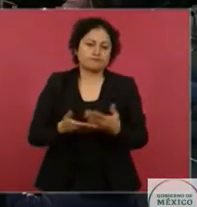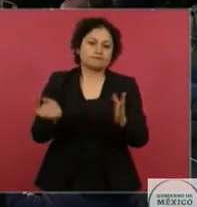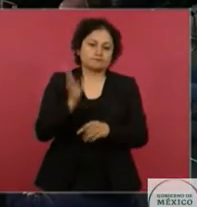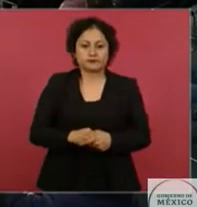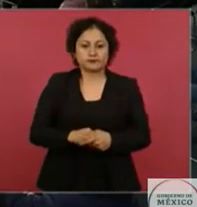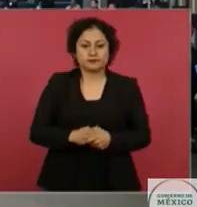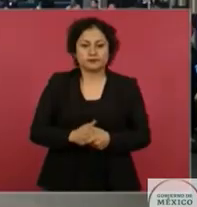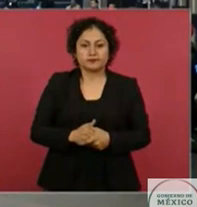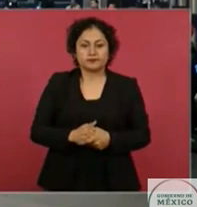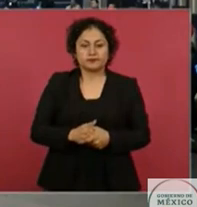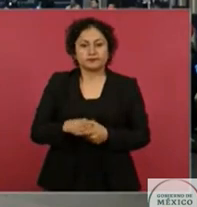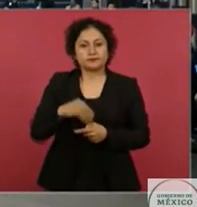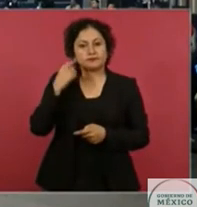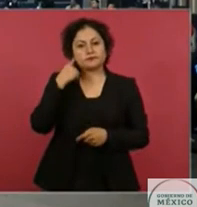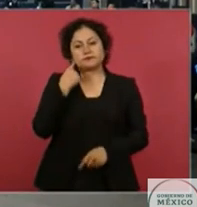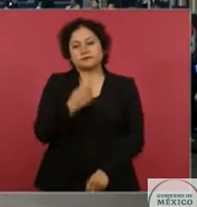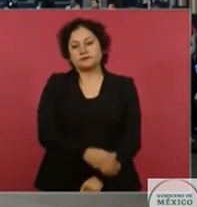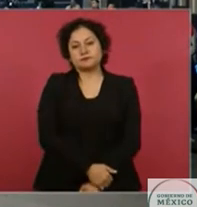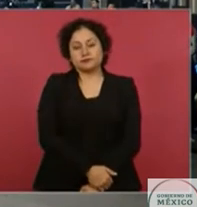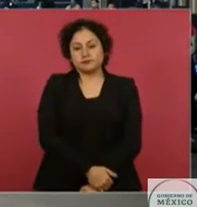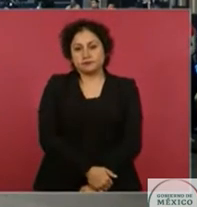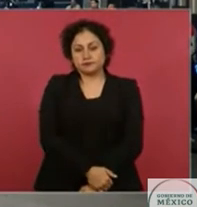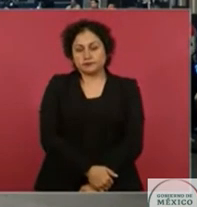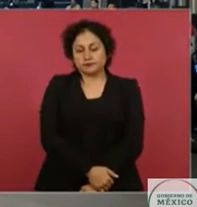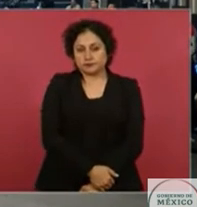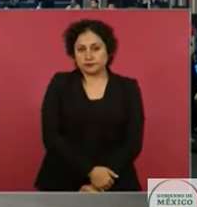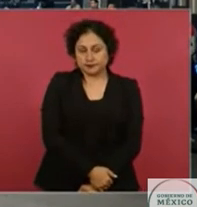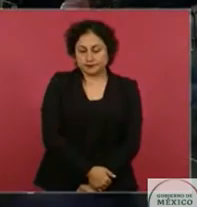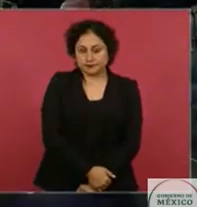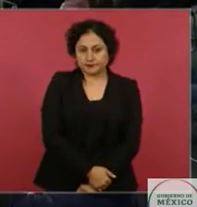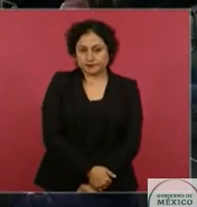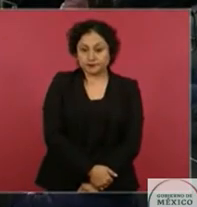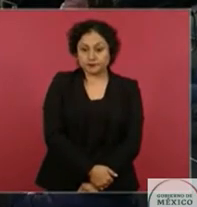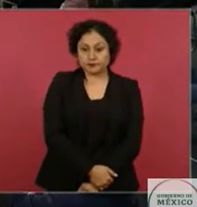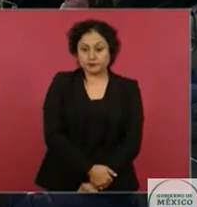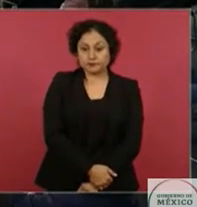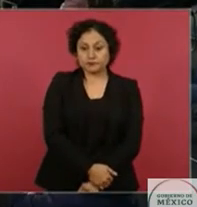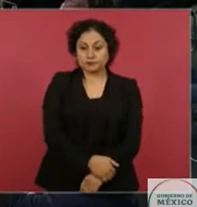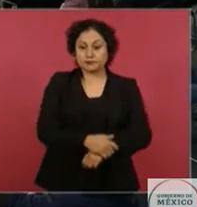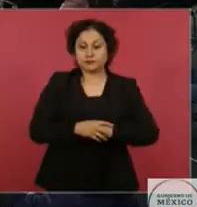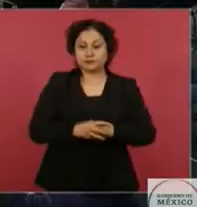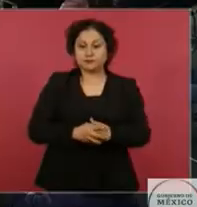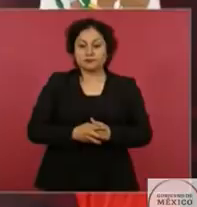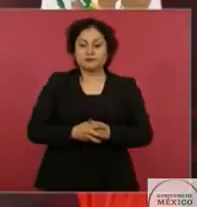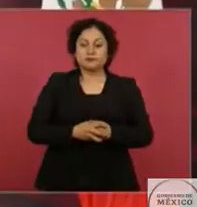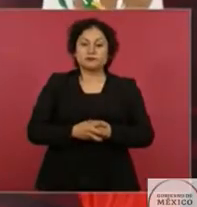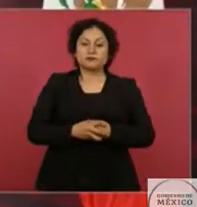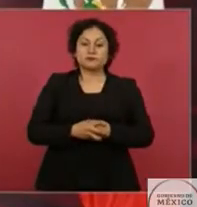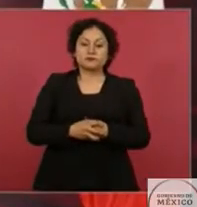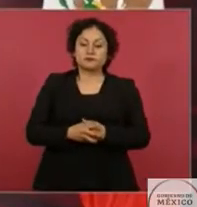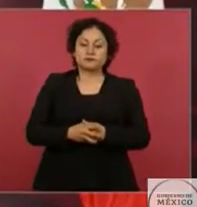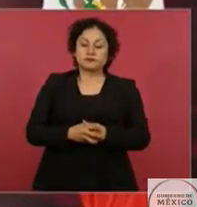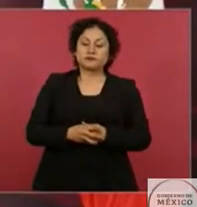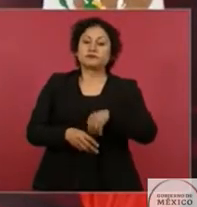en miércoles lo vemos. ¿Hay empleo temporal para la gente que se quedó sin Sí, va a haber contratación,